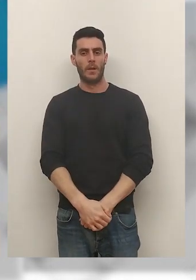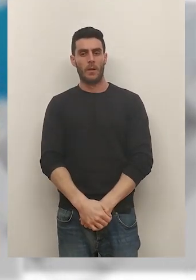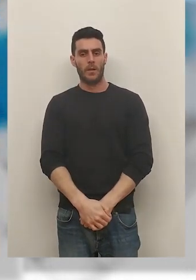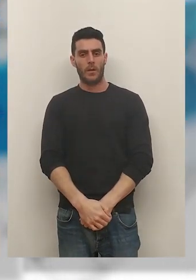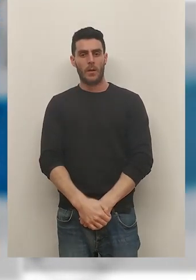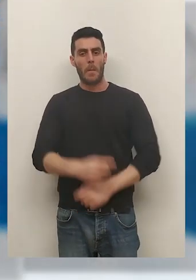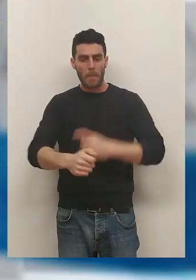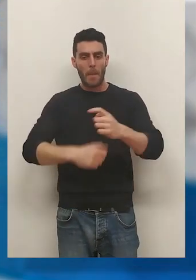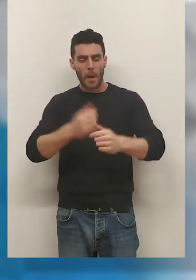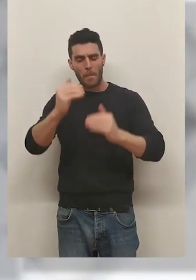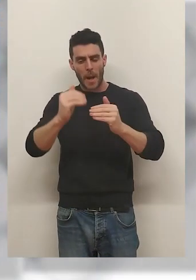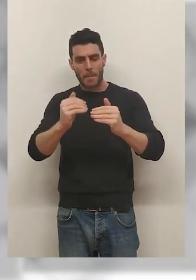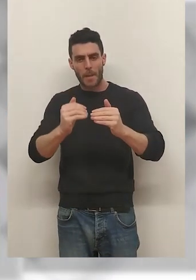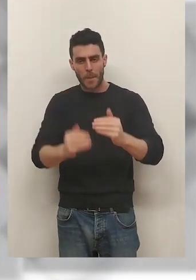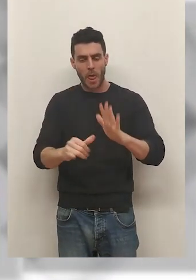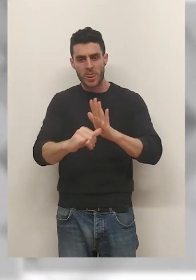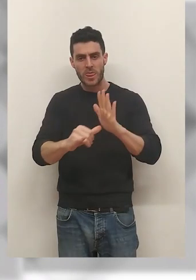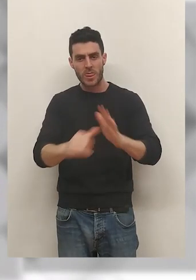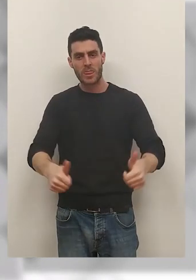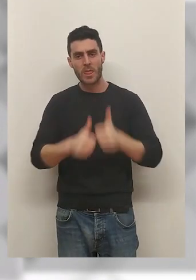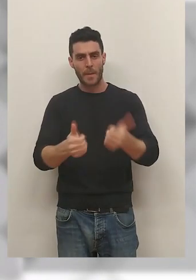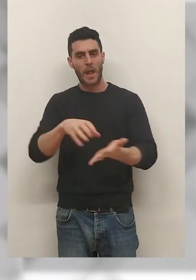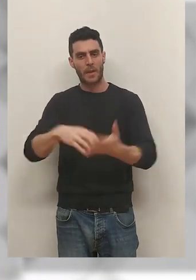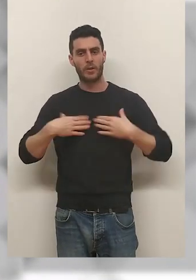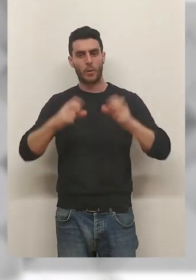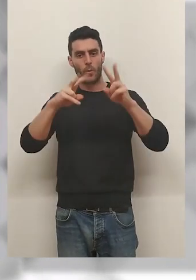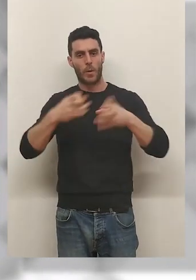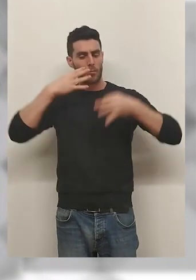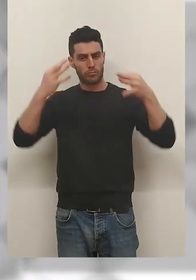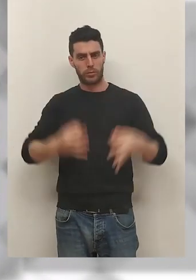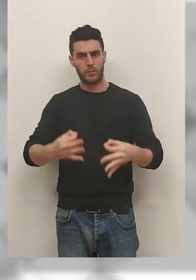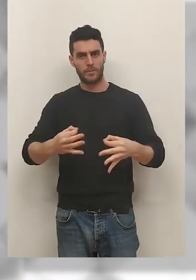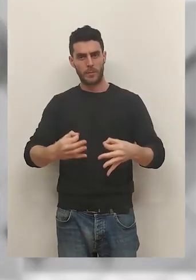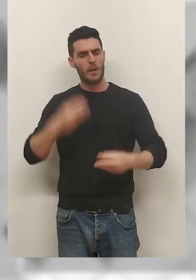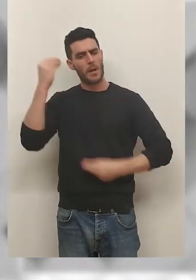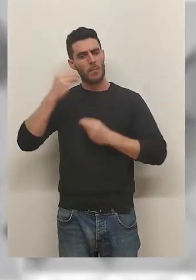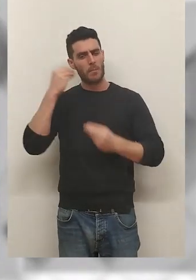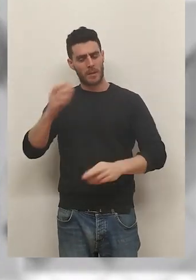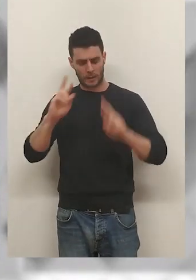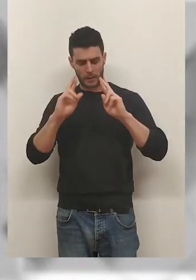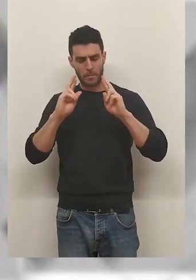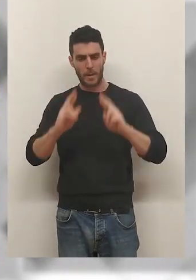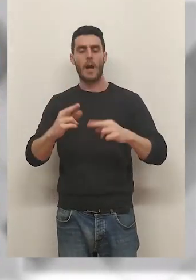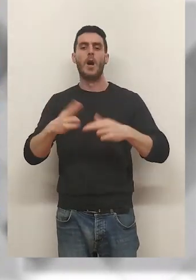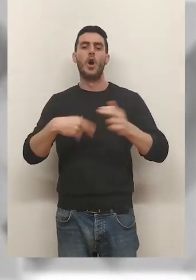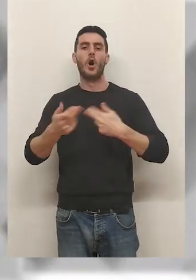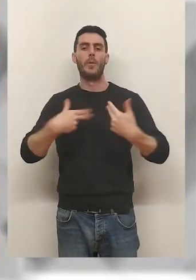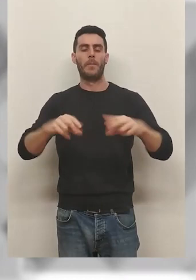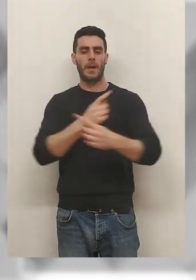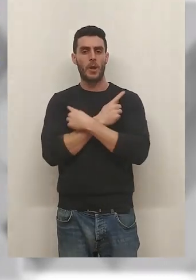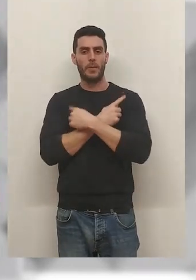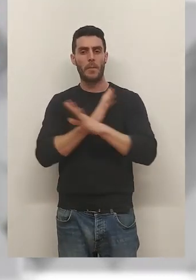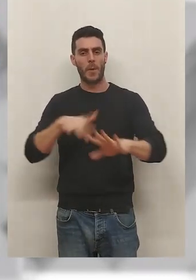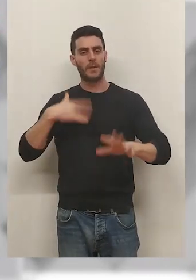Cada vez queda menos para que el Centro de Salud La Villanueva sea una realidad. Se espera que la obra concluya en noviembre, pero eso sí,